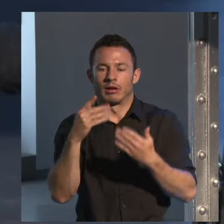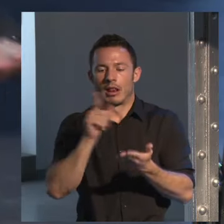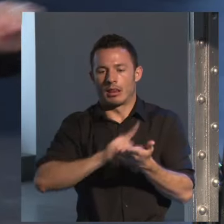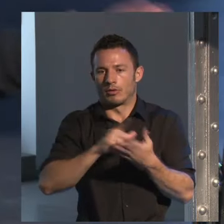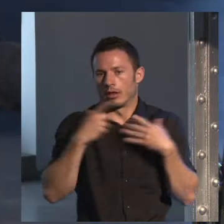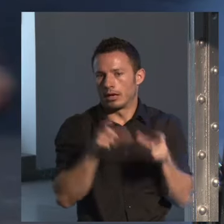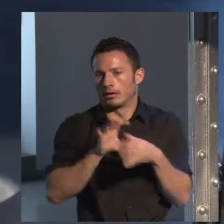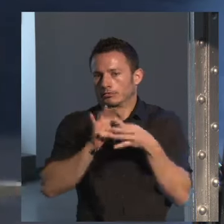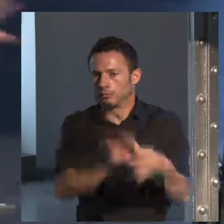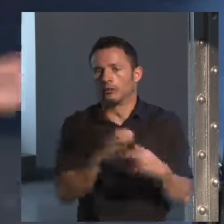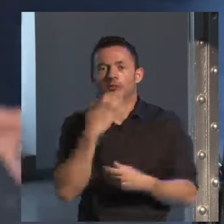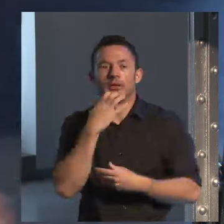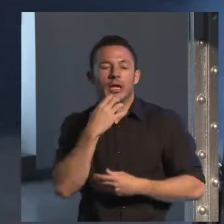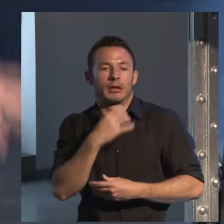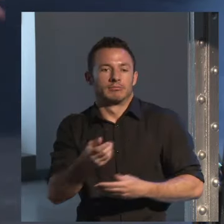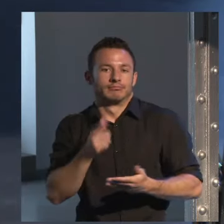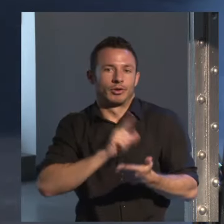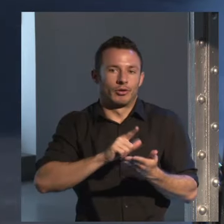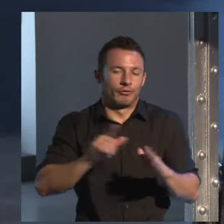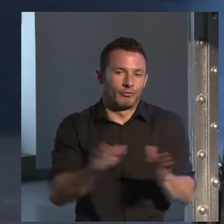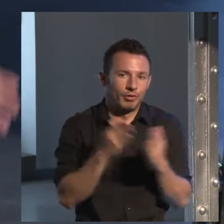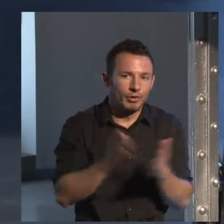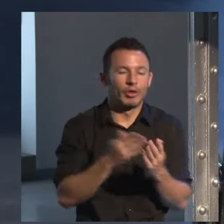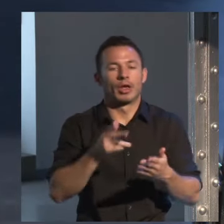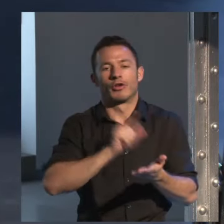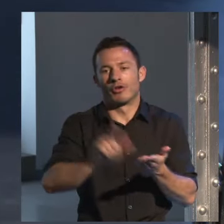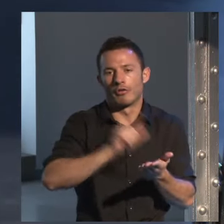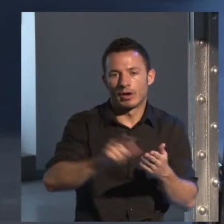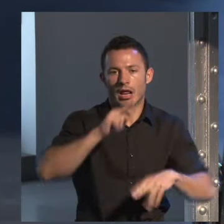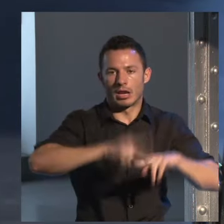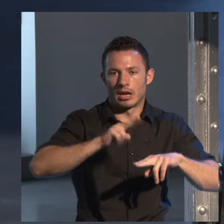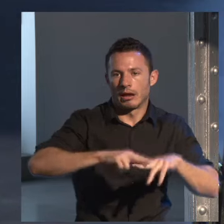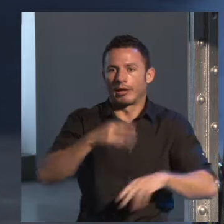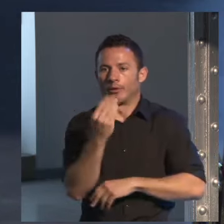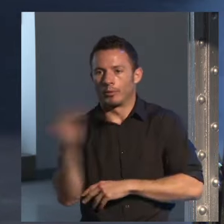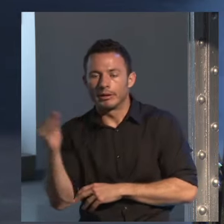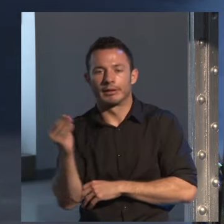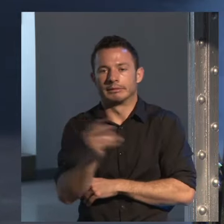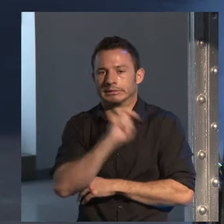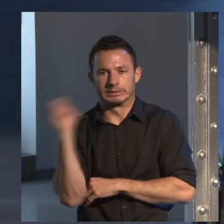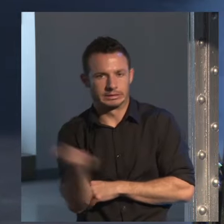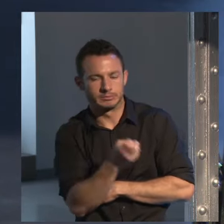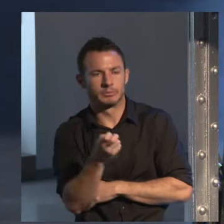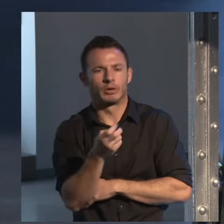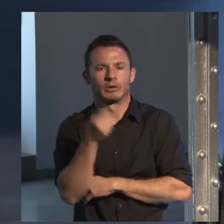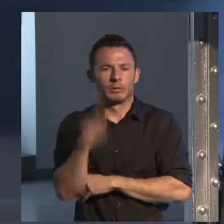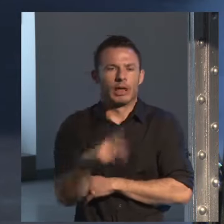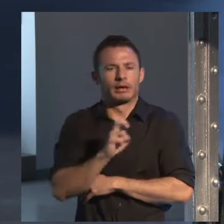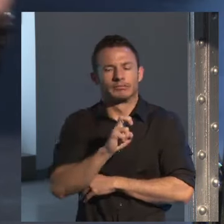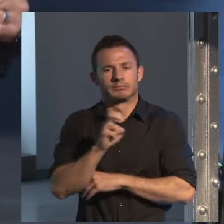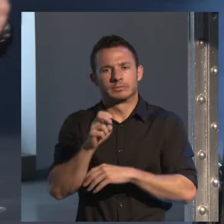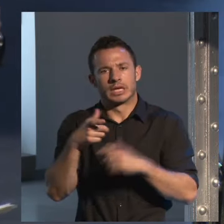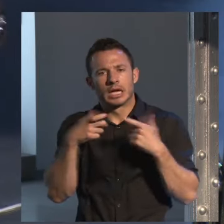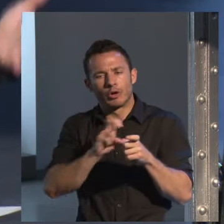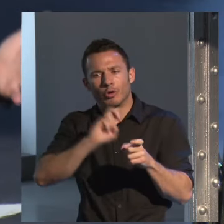sea novela negra, sea ciencia ficción o sea novela juvenil, pero además tiene otra producción literaria, a veces uno corre el riesgo de que